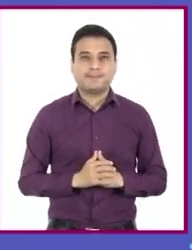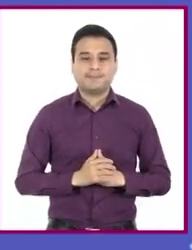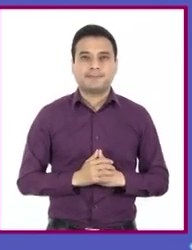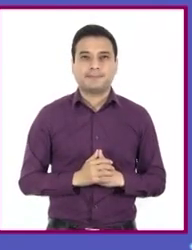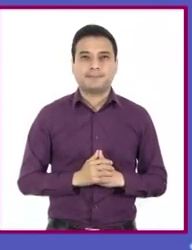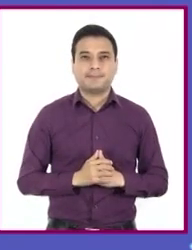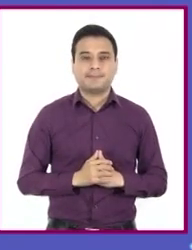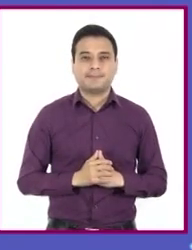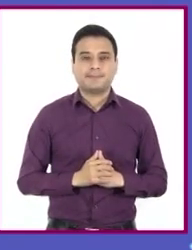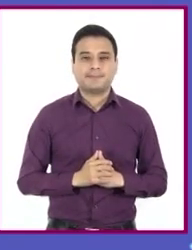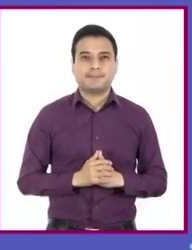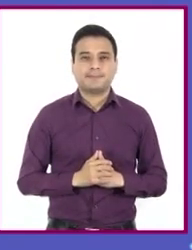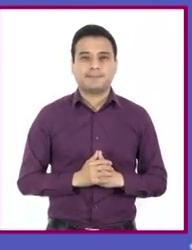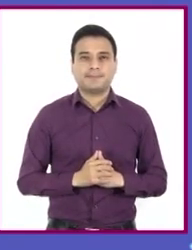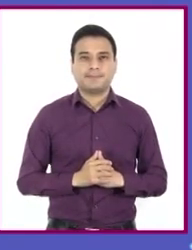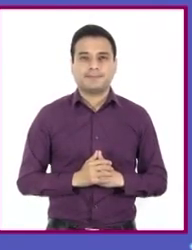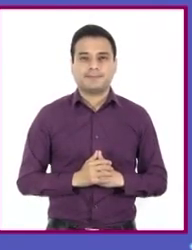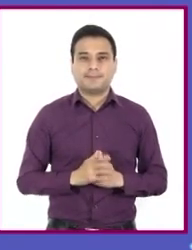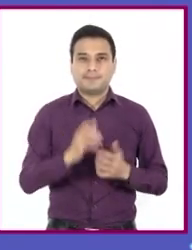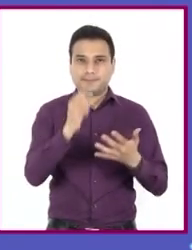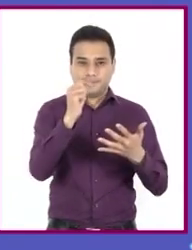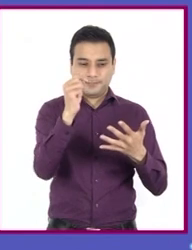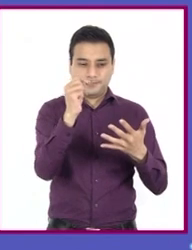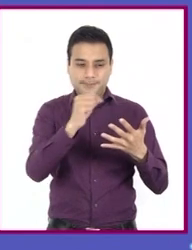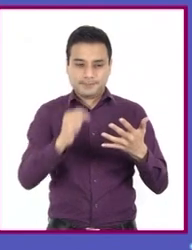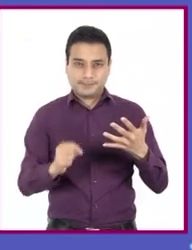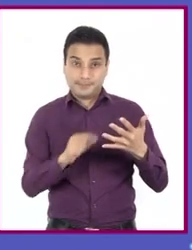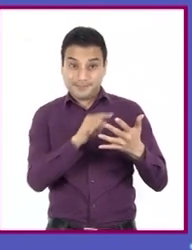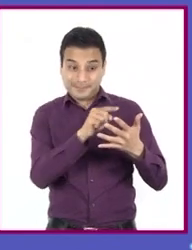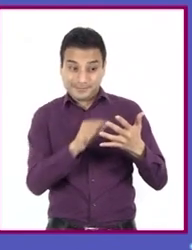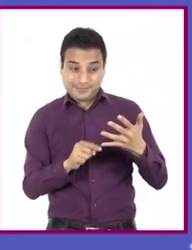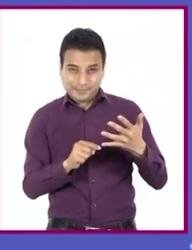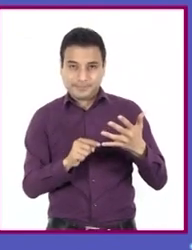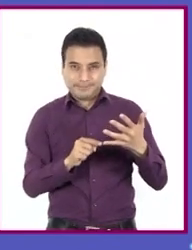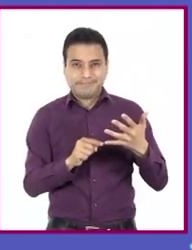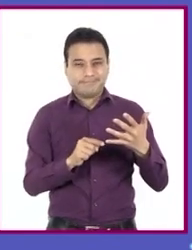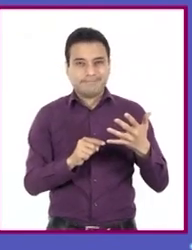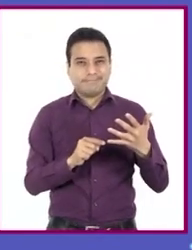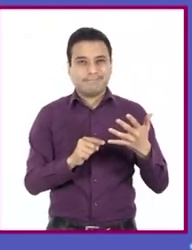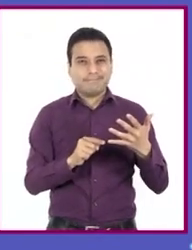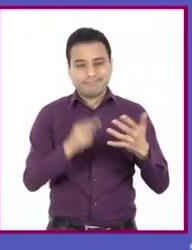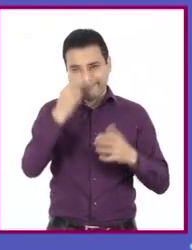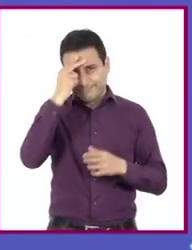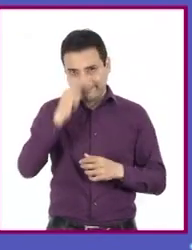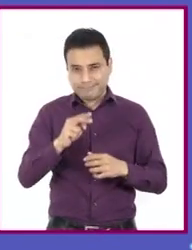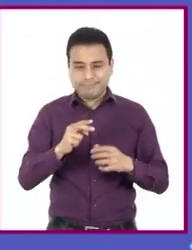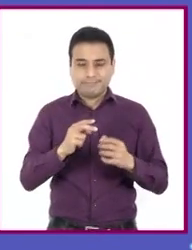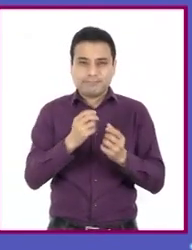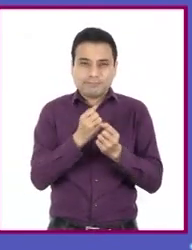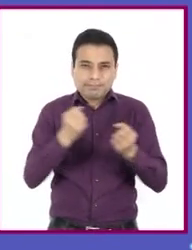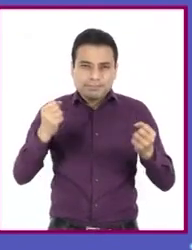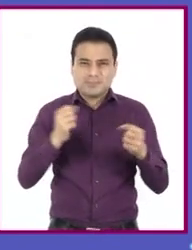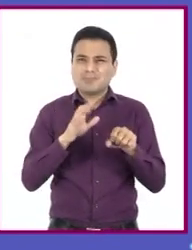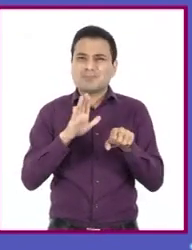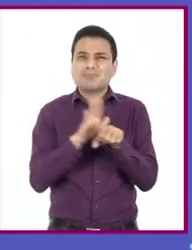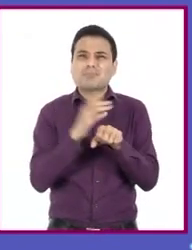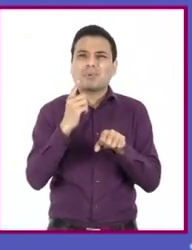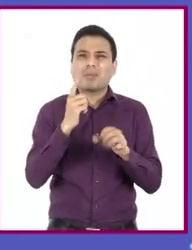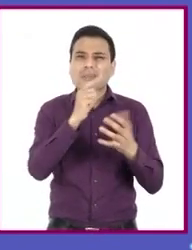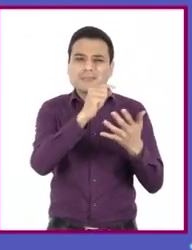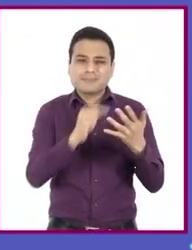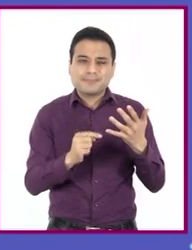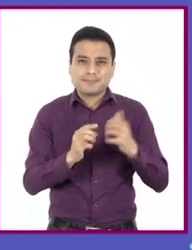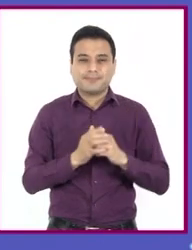¿Cuáles son los principales factores que han llevado a México a estos niveles tan altos de obesidad? La causa de la obesidad